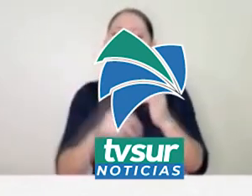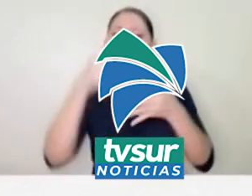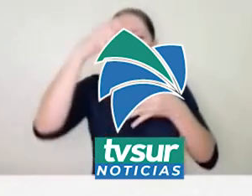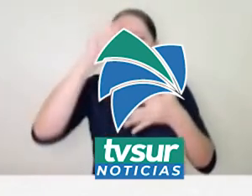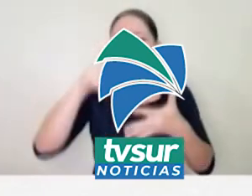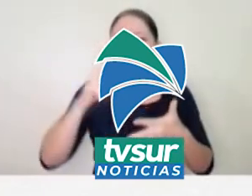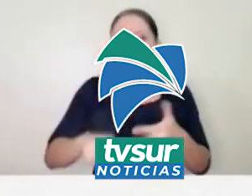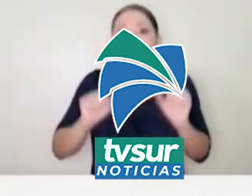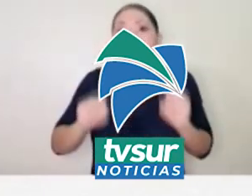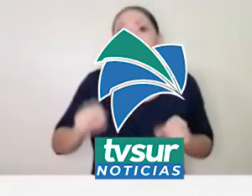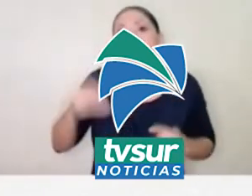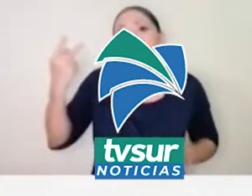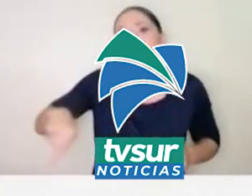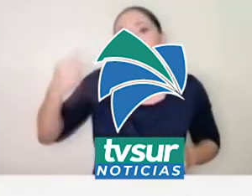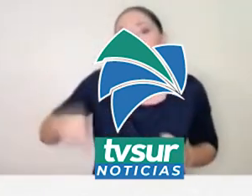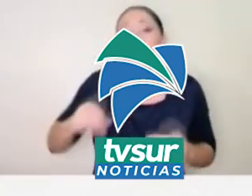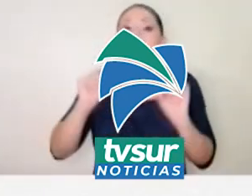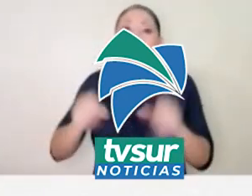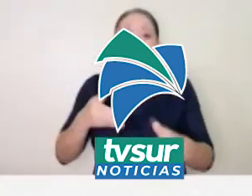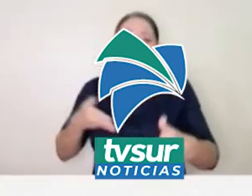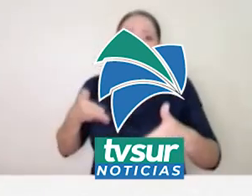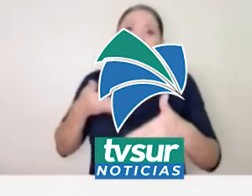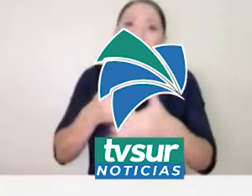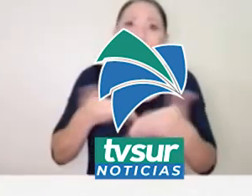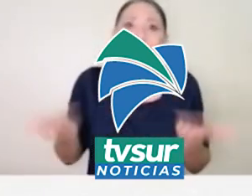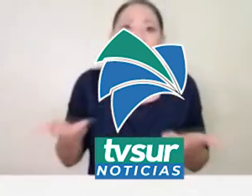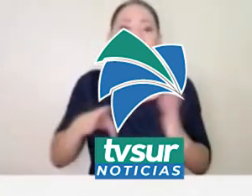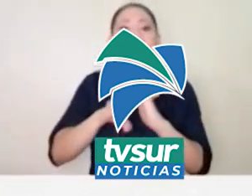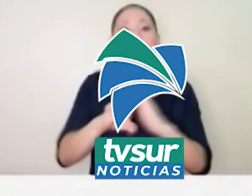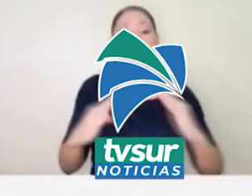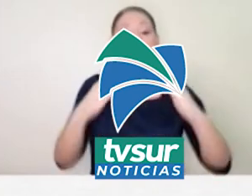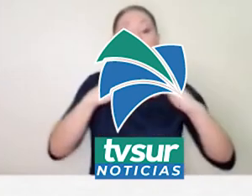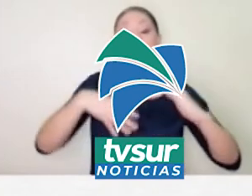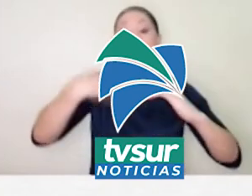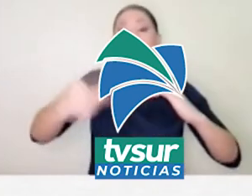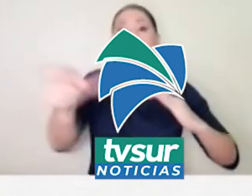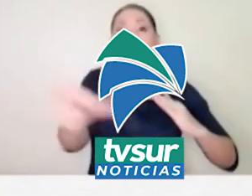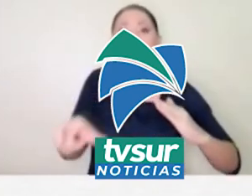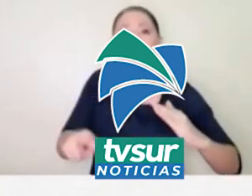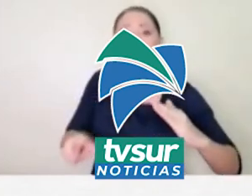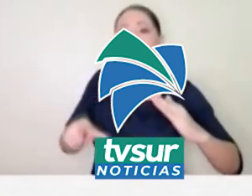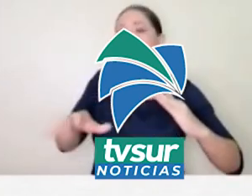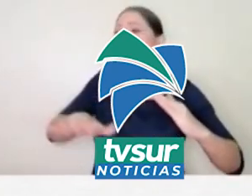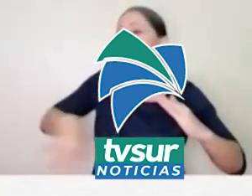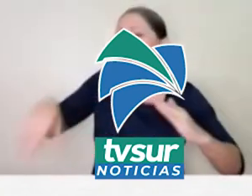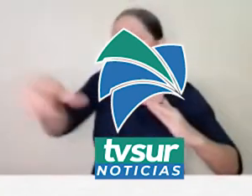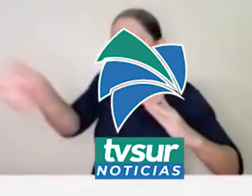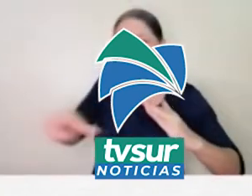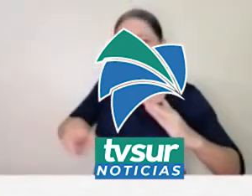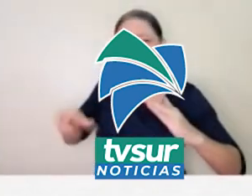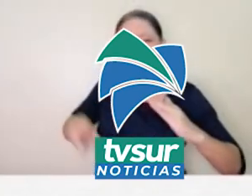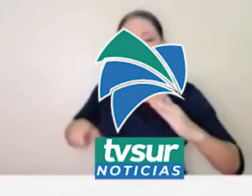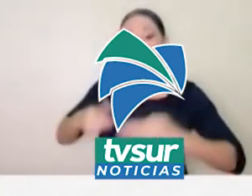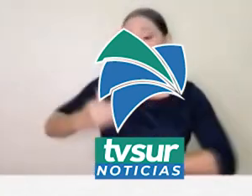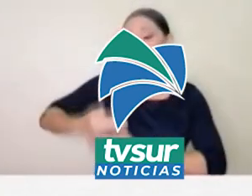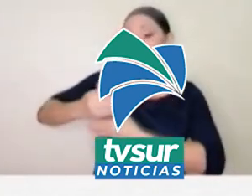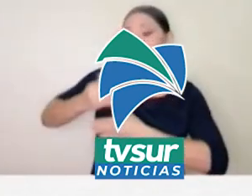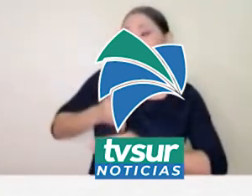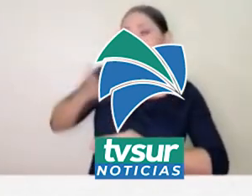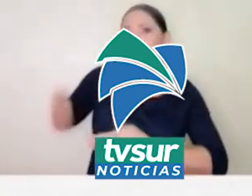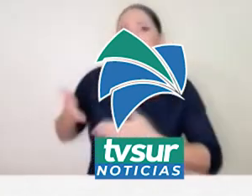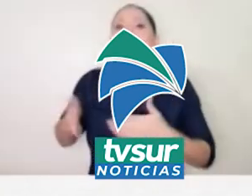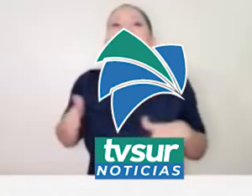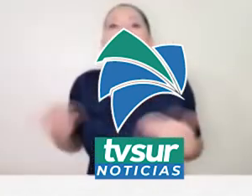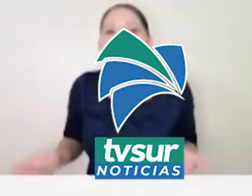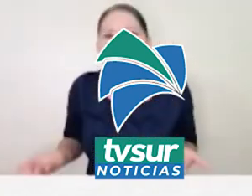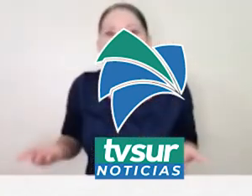1983 y se reportaron 51 réplicas. En aquel momento se informó que al menos 25 casas fueron severamente dañadas y otras